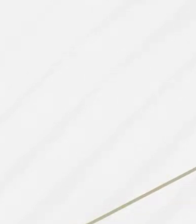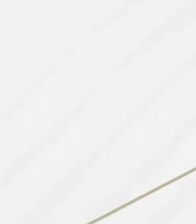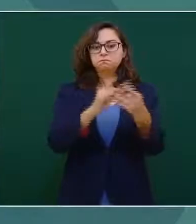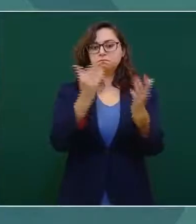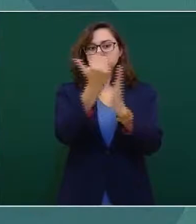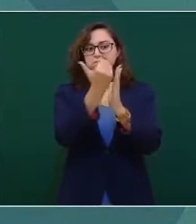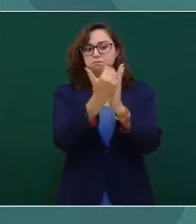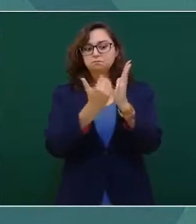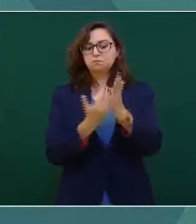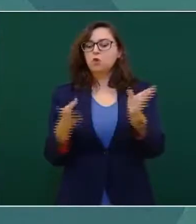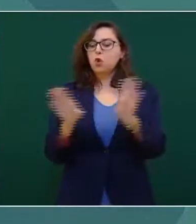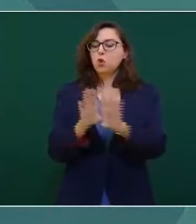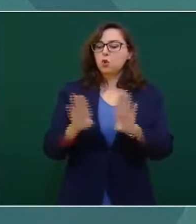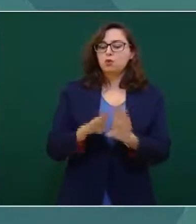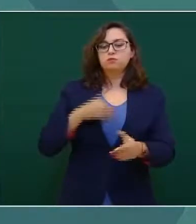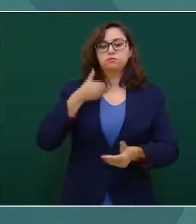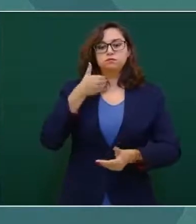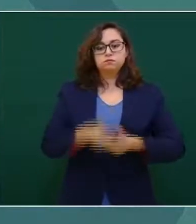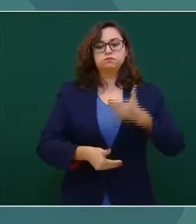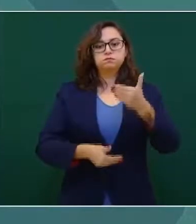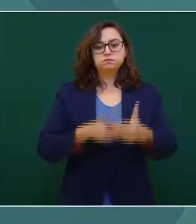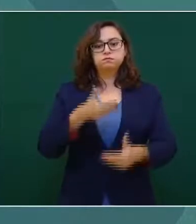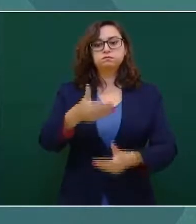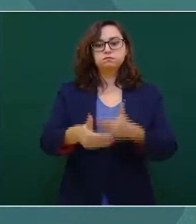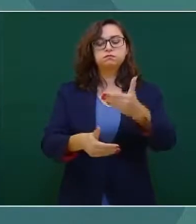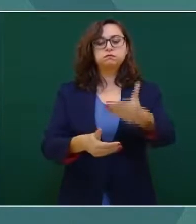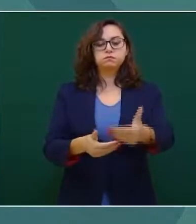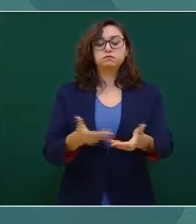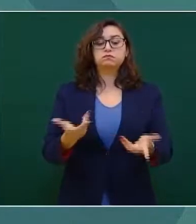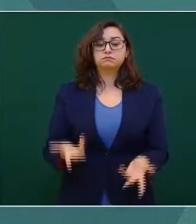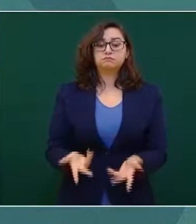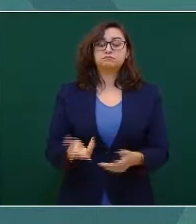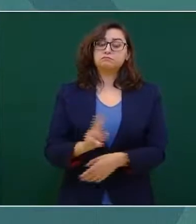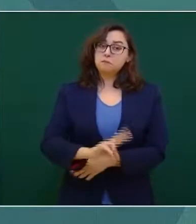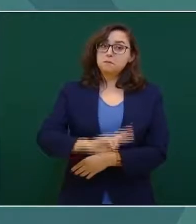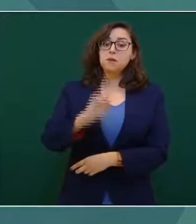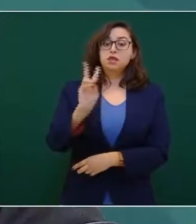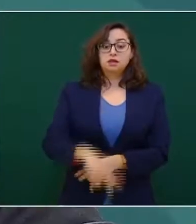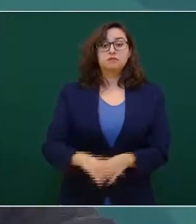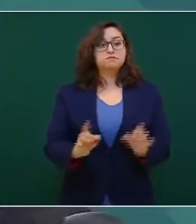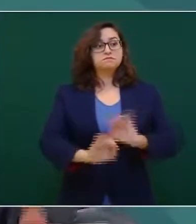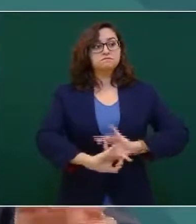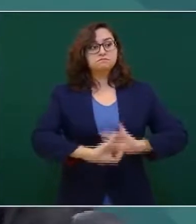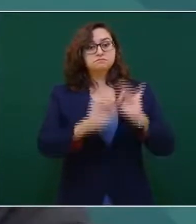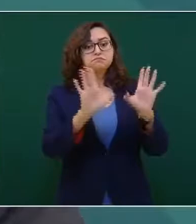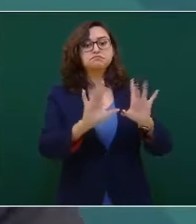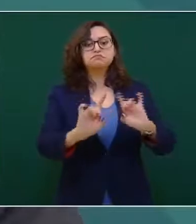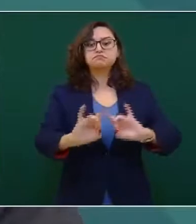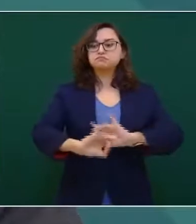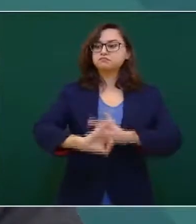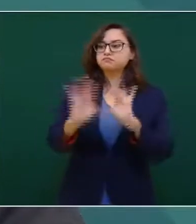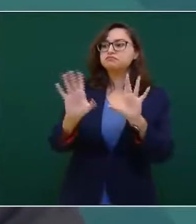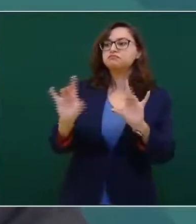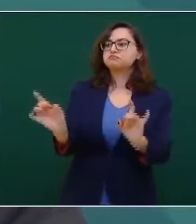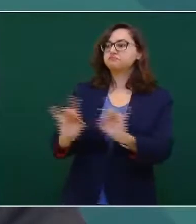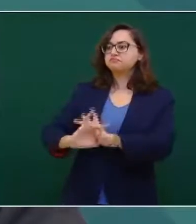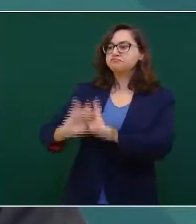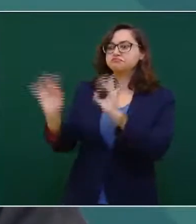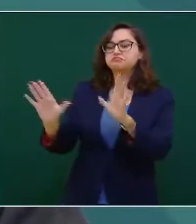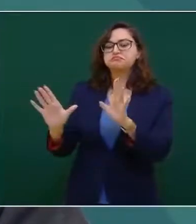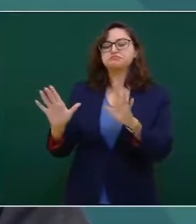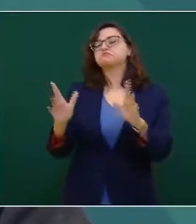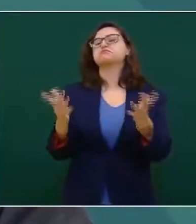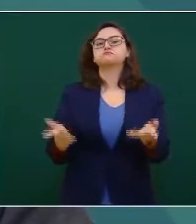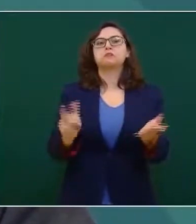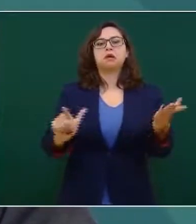La presencia de hechos delincuenciales, pues es una realidad que enfrentamos todos